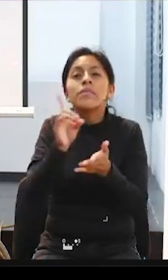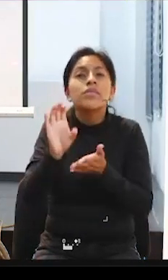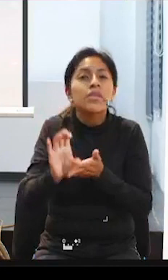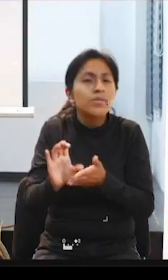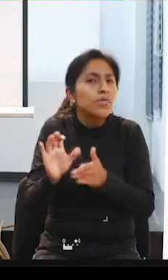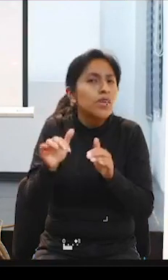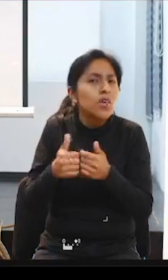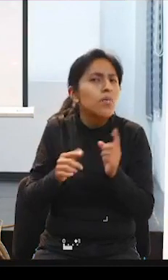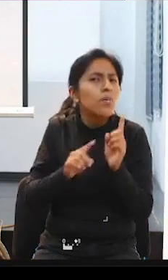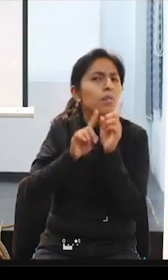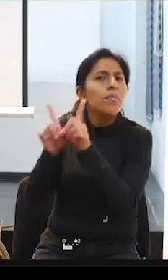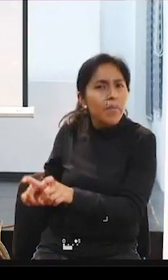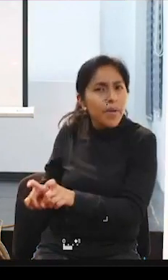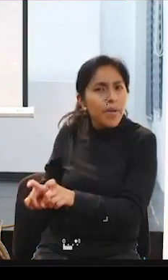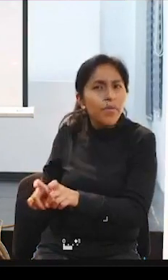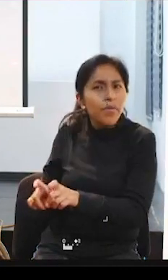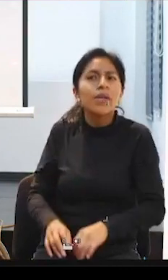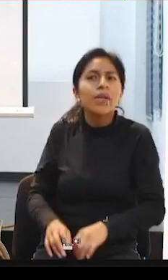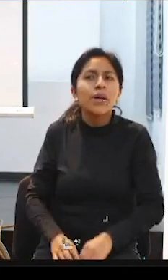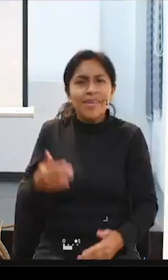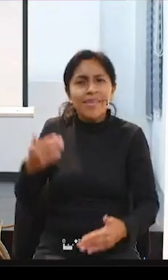Muchas gracias, Andrea.